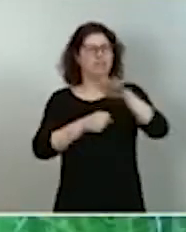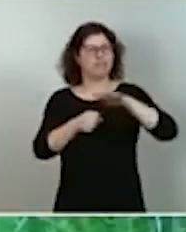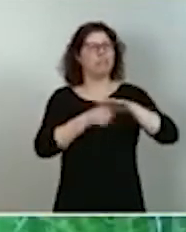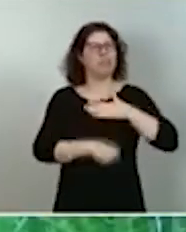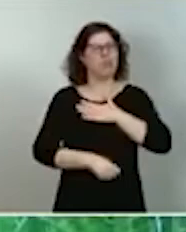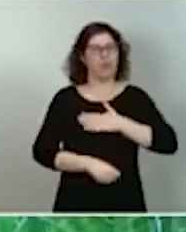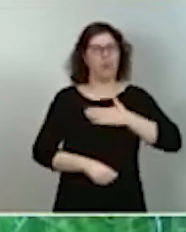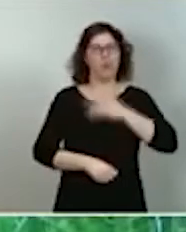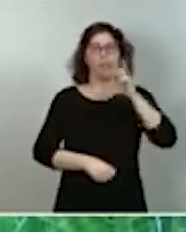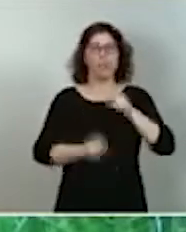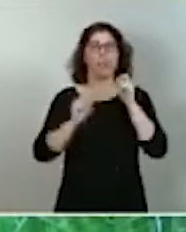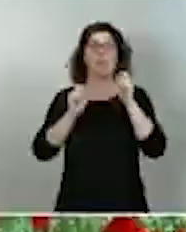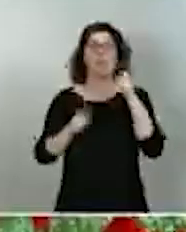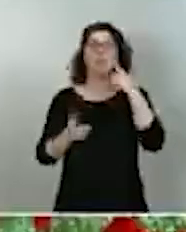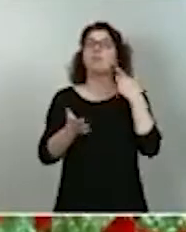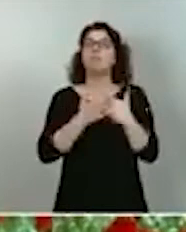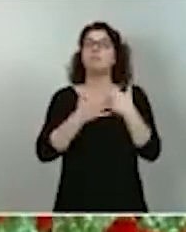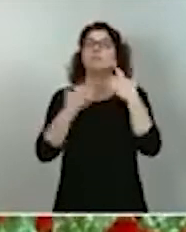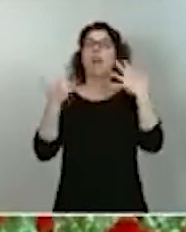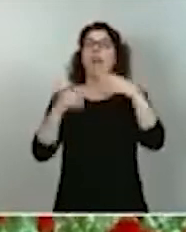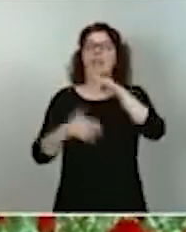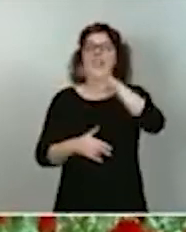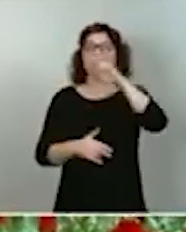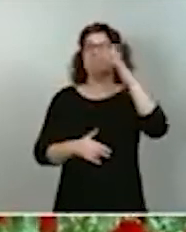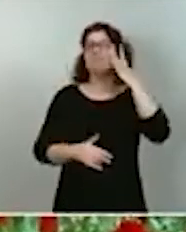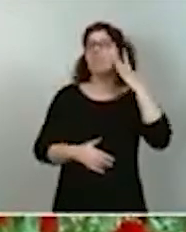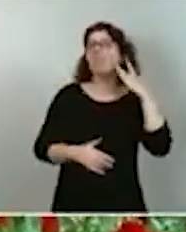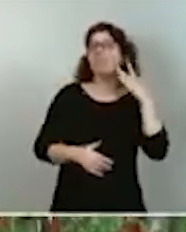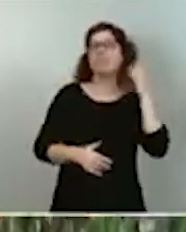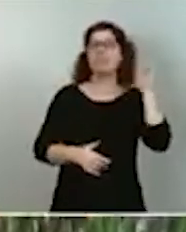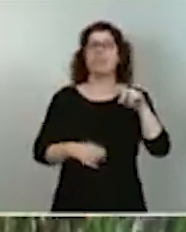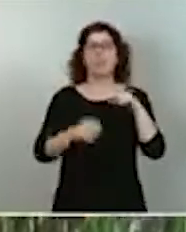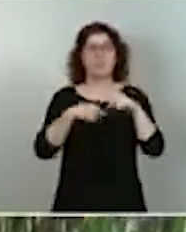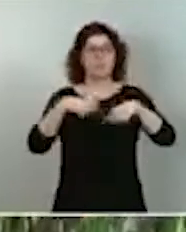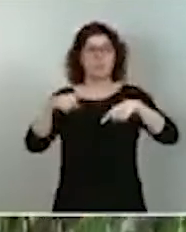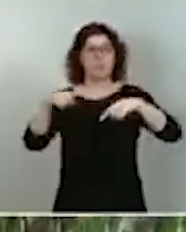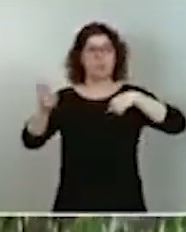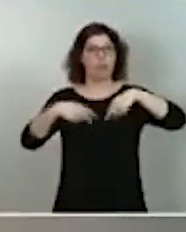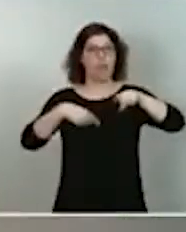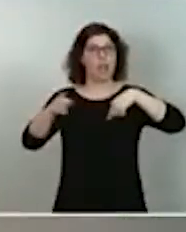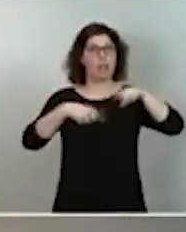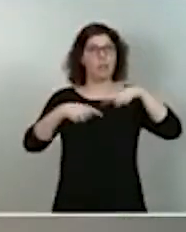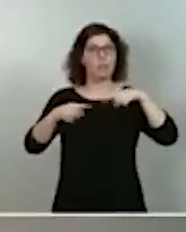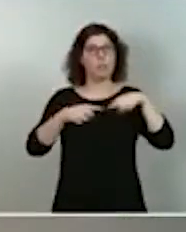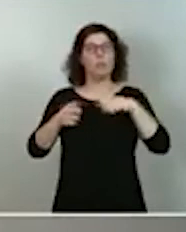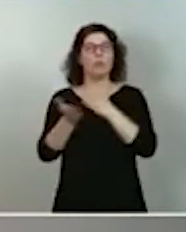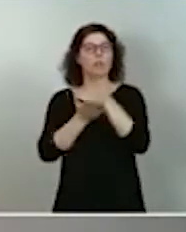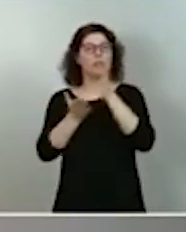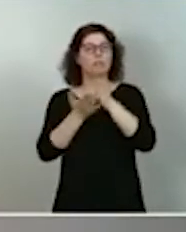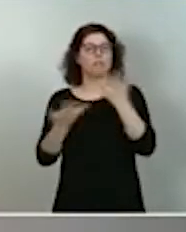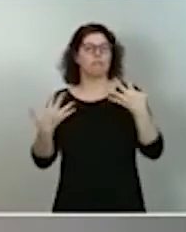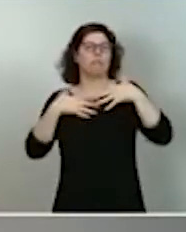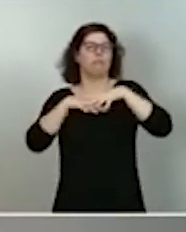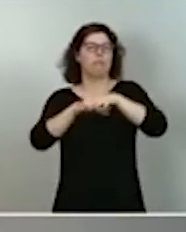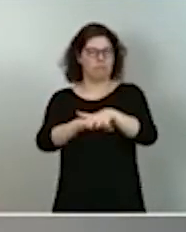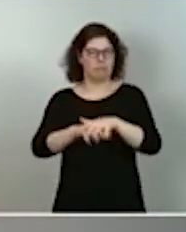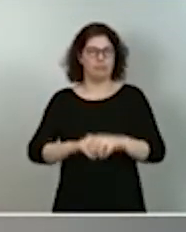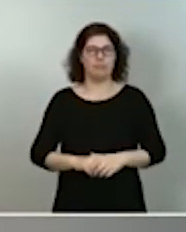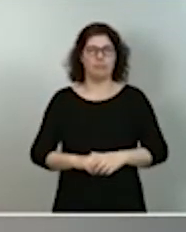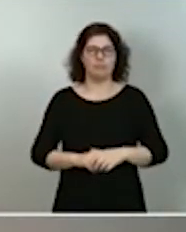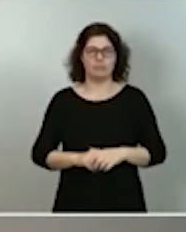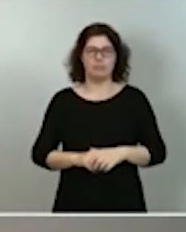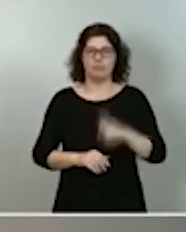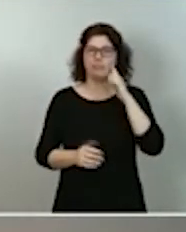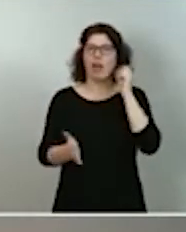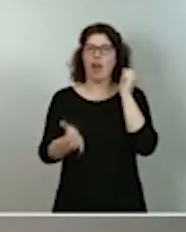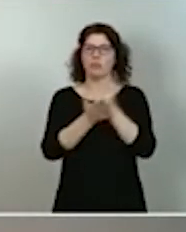limpio y la integración de diferentes medios de transporte reforzados y modernizados, subrayando nuestra apuesta por los servicios de